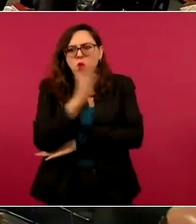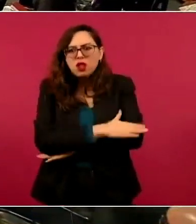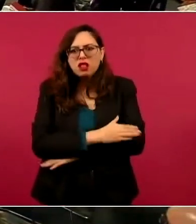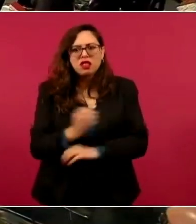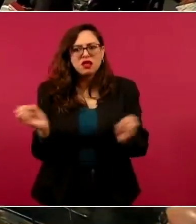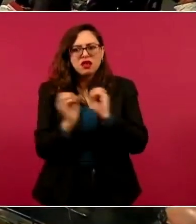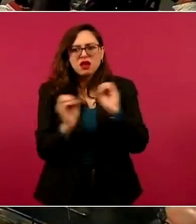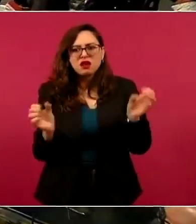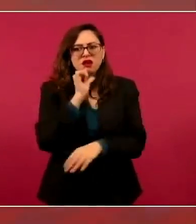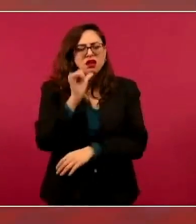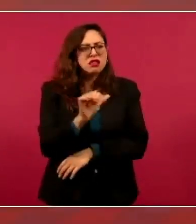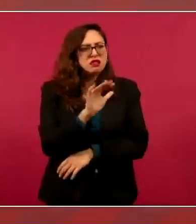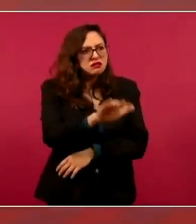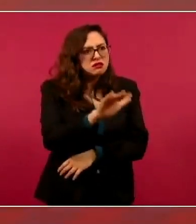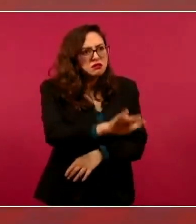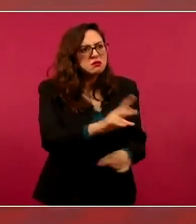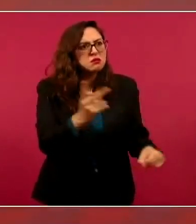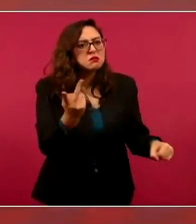No, es que no han pagado.